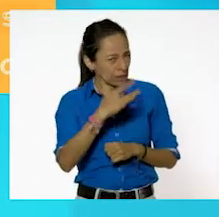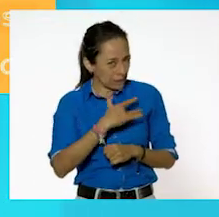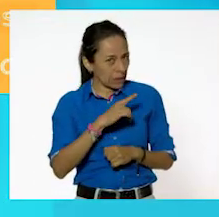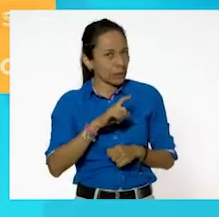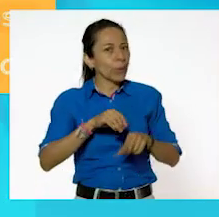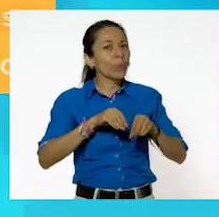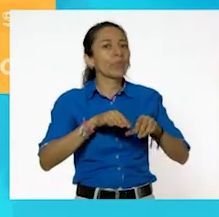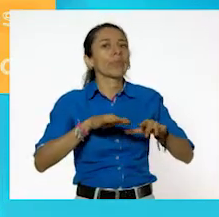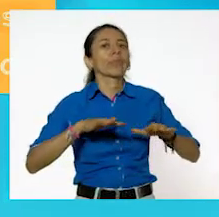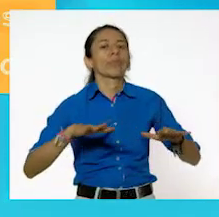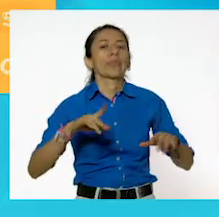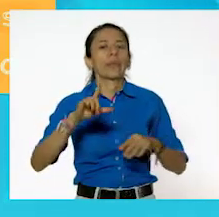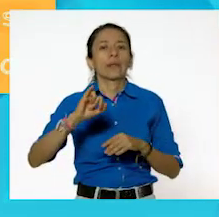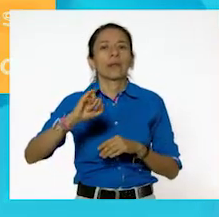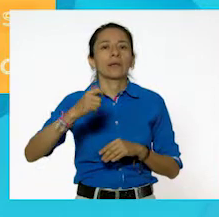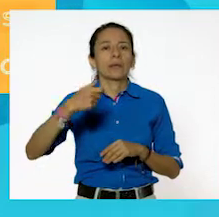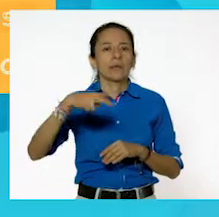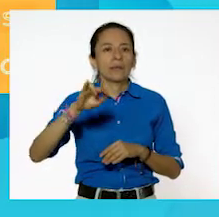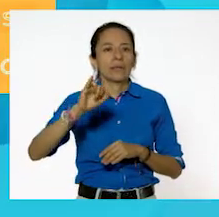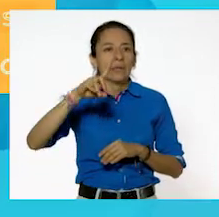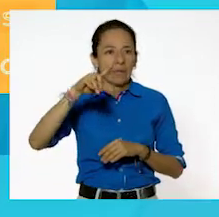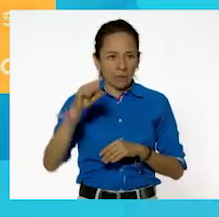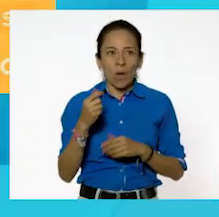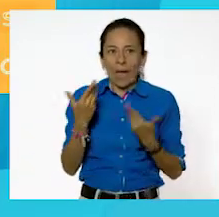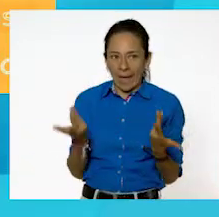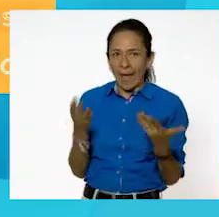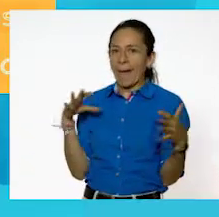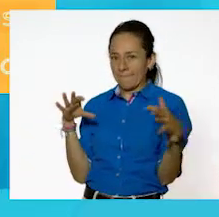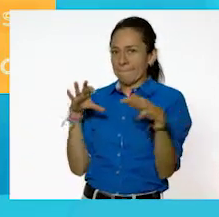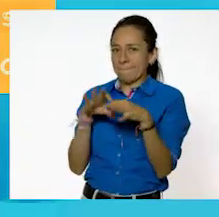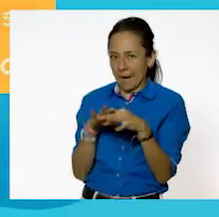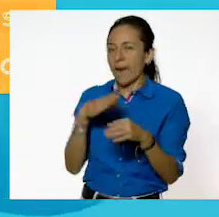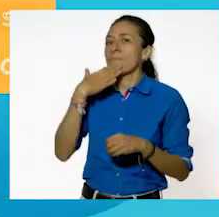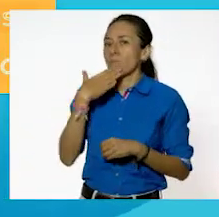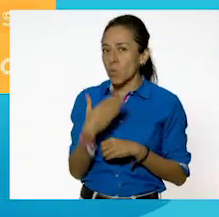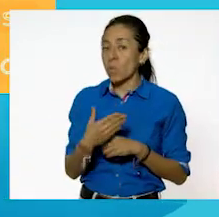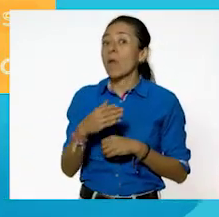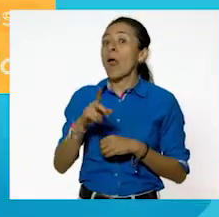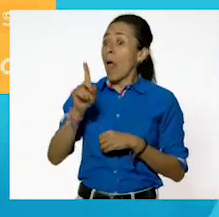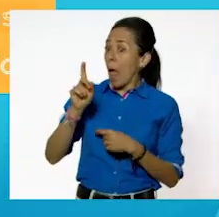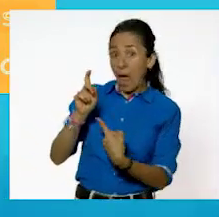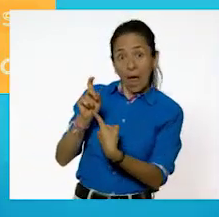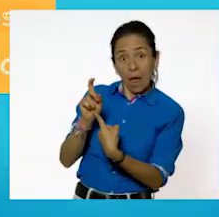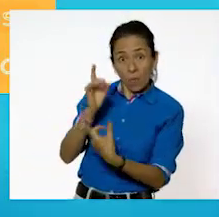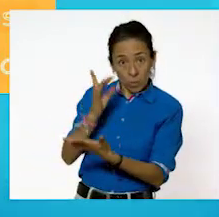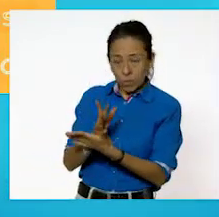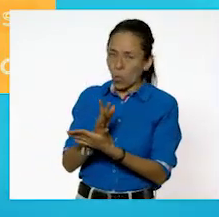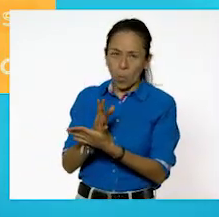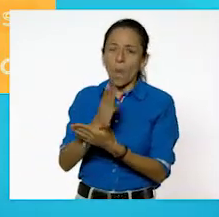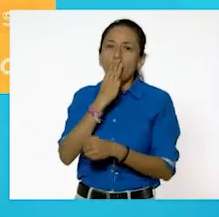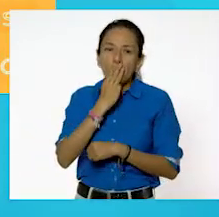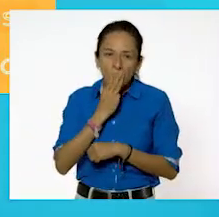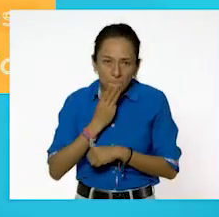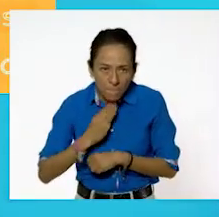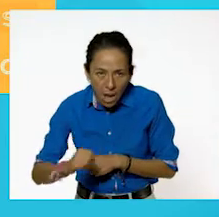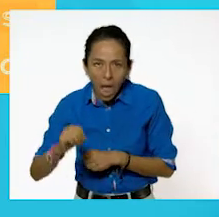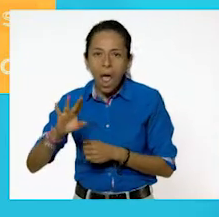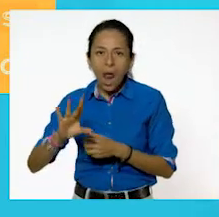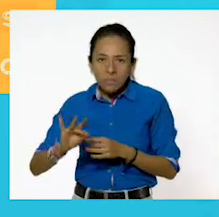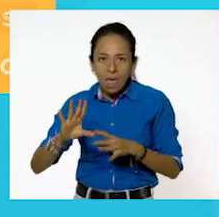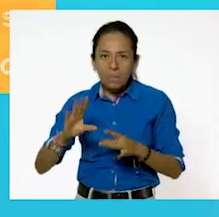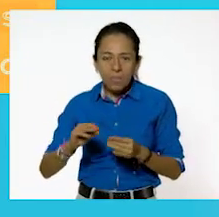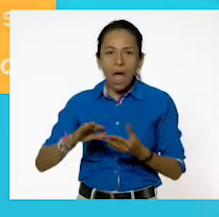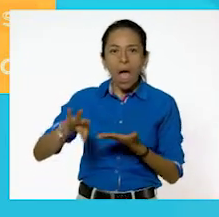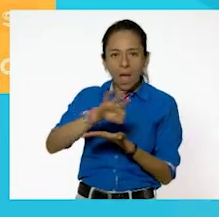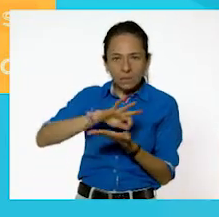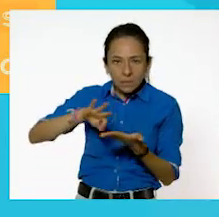muy bien. Recuerden que no solamente el agua es un líquido, sino también, por ejemplo, la miel, el aceite o los jugos. O los